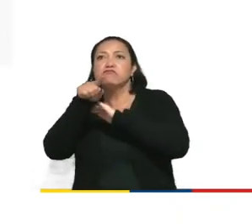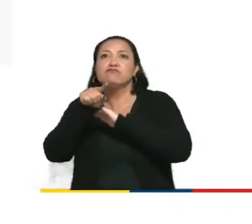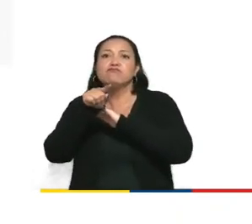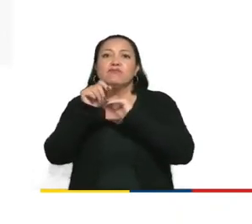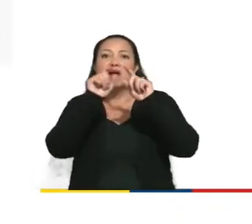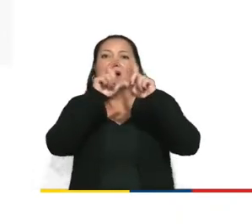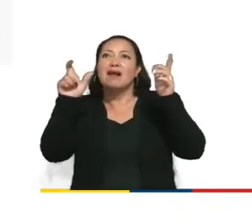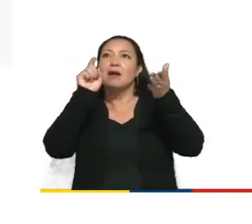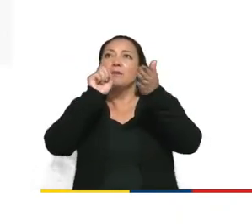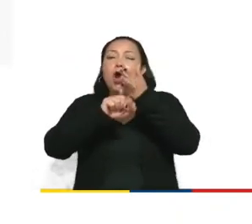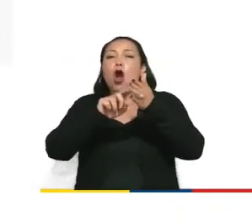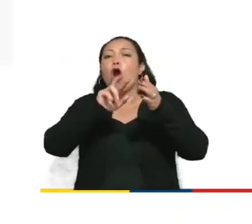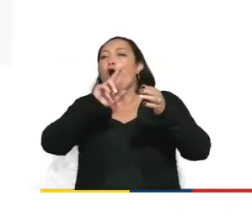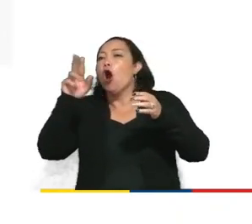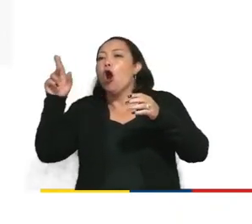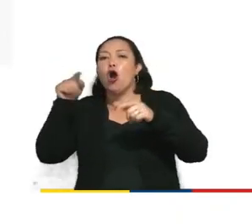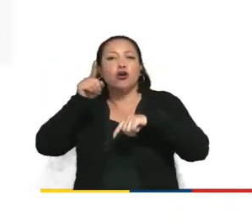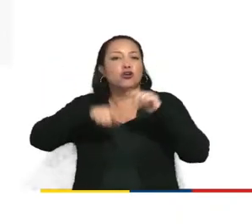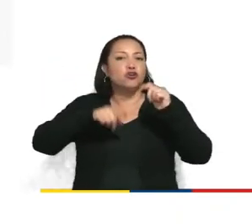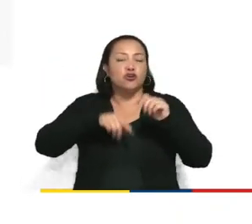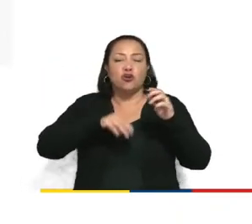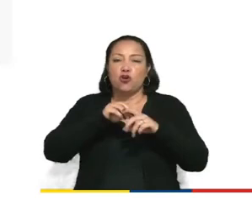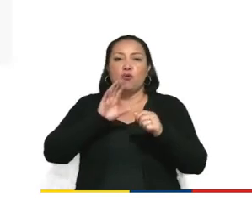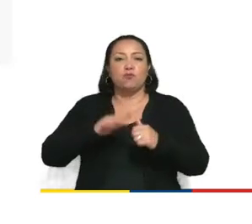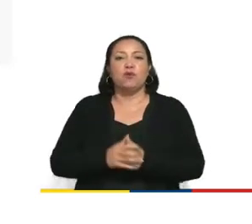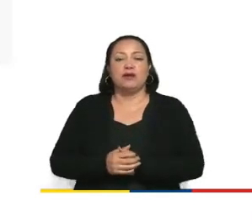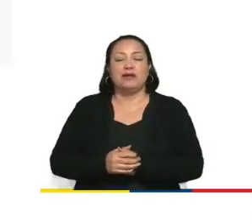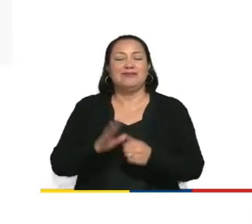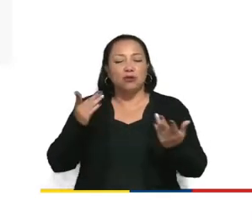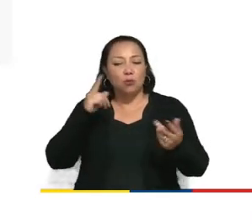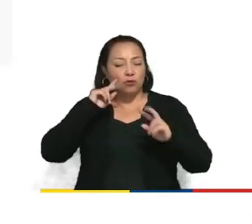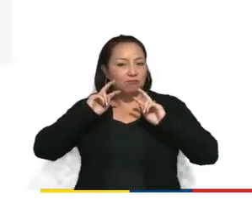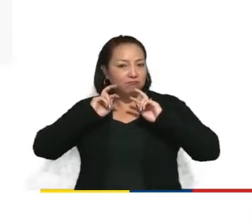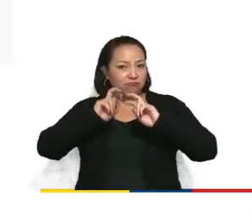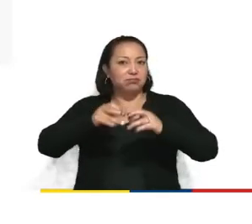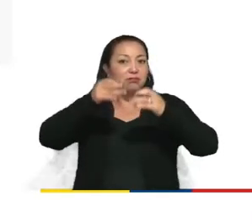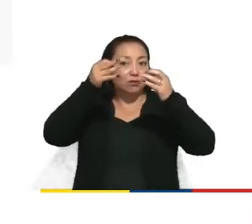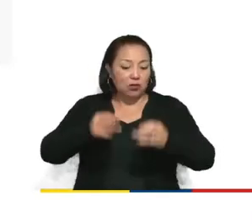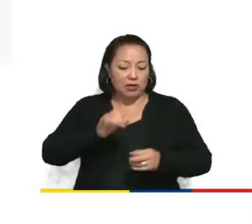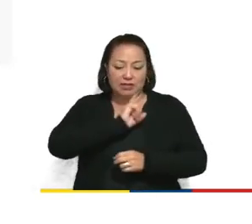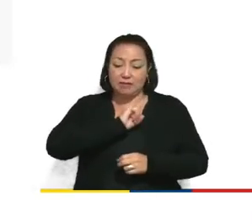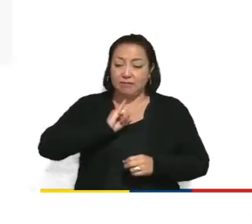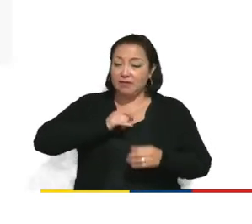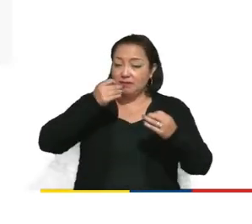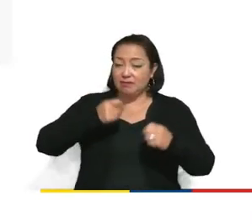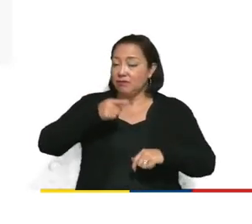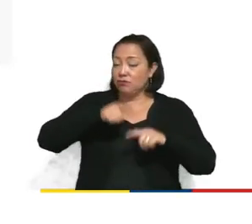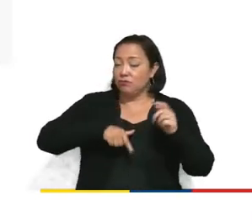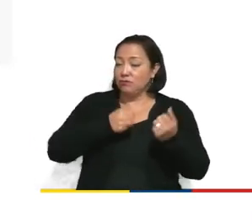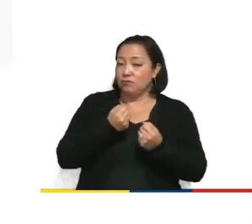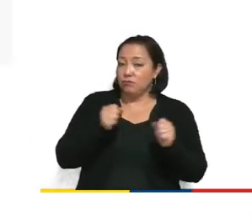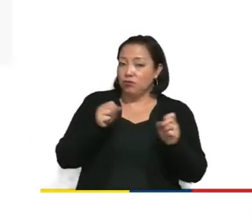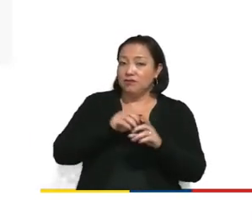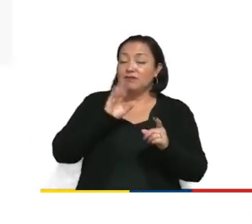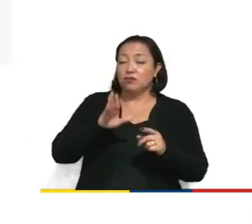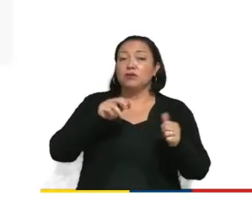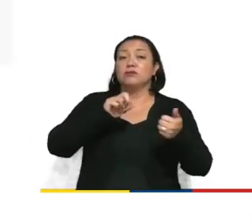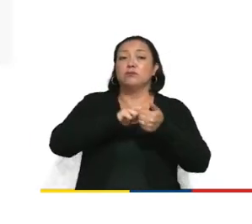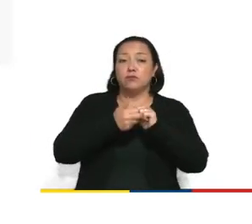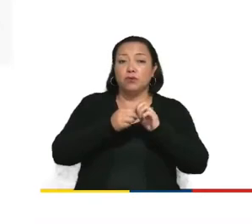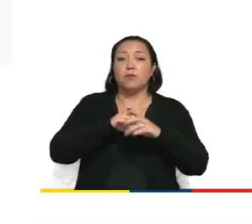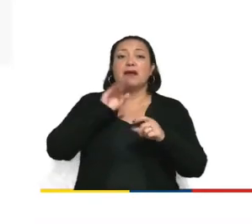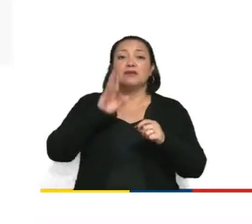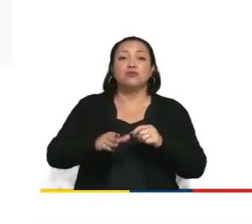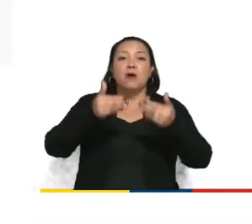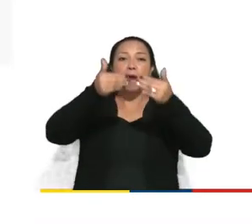aplicaciones. No se puede llevar a cabo una investigación independiente. Es un problema el limitar